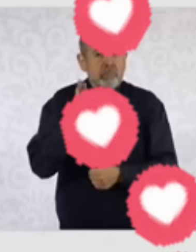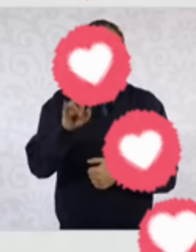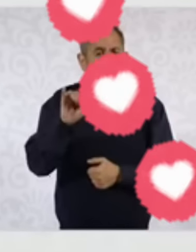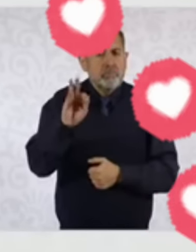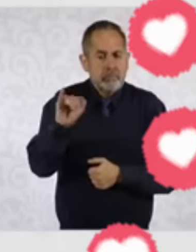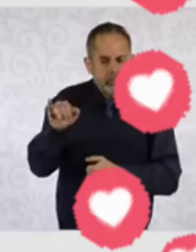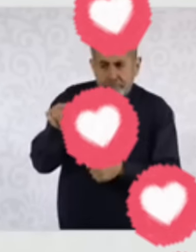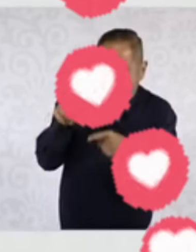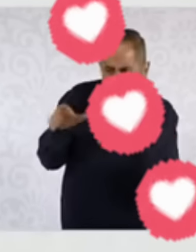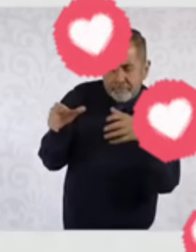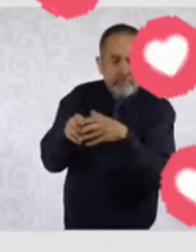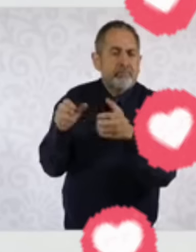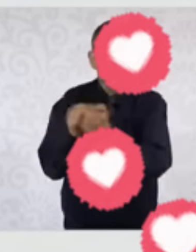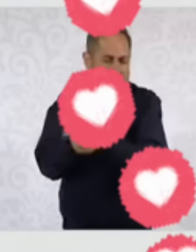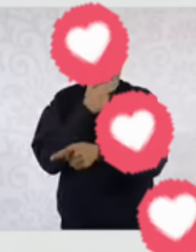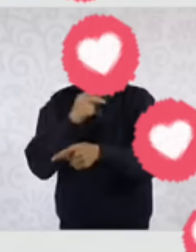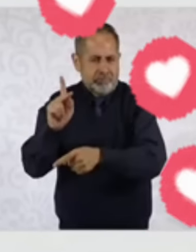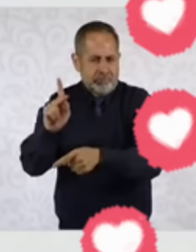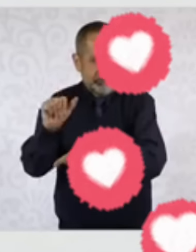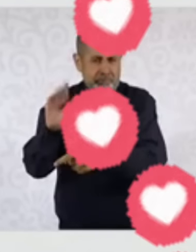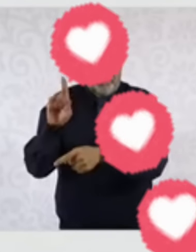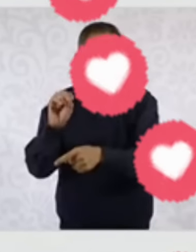Pablo Gómez ahí,